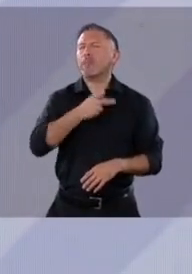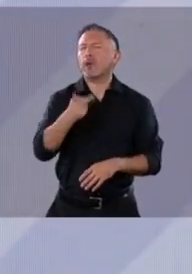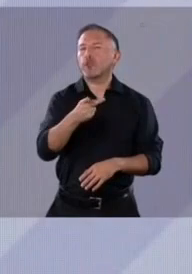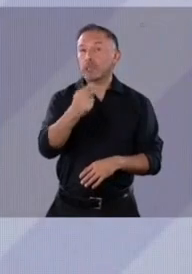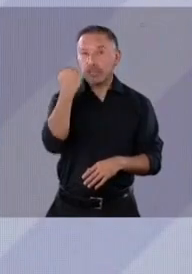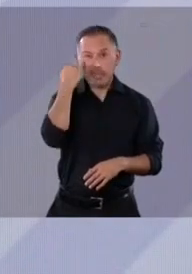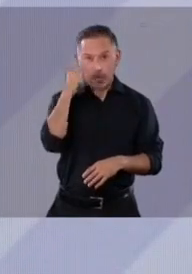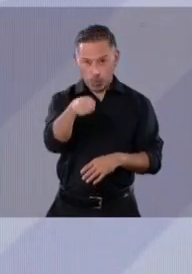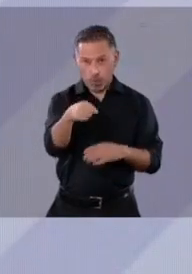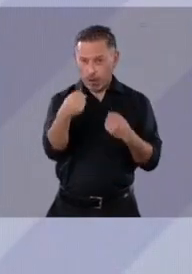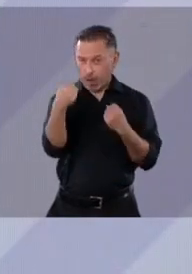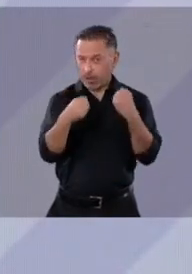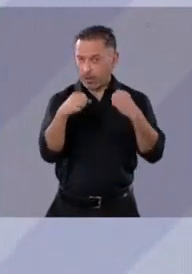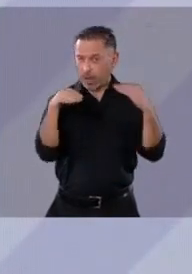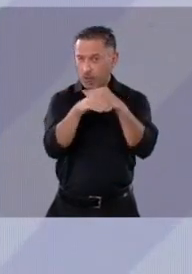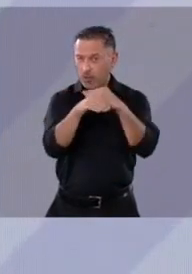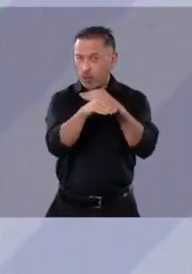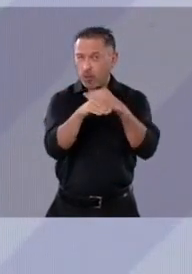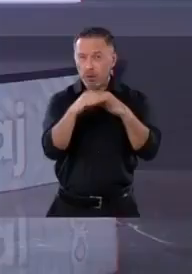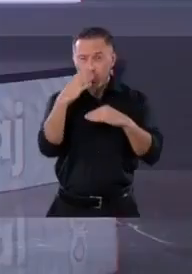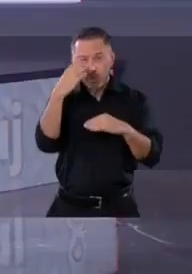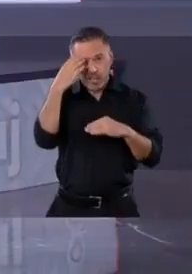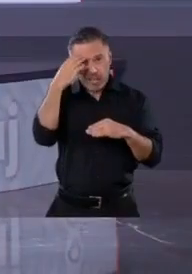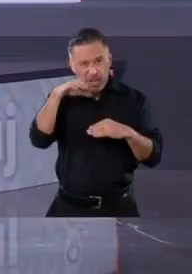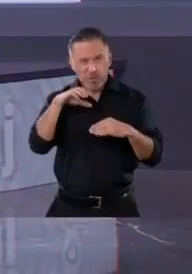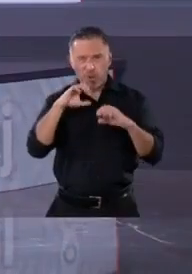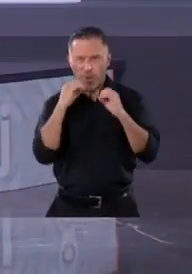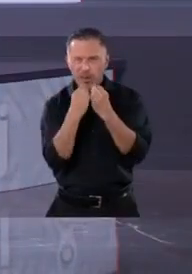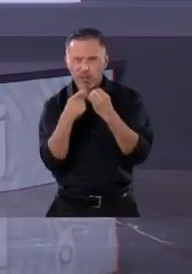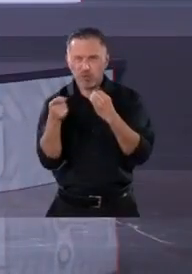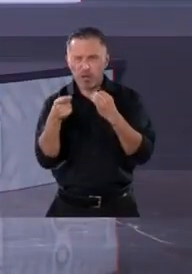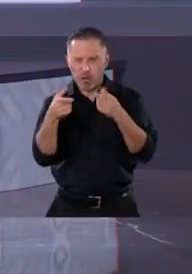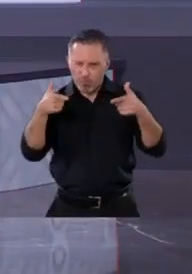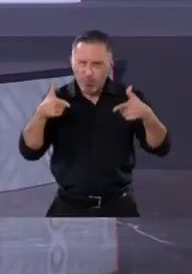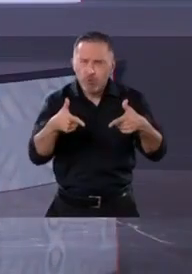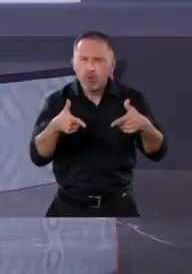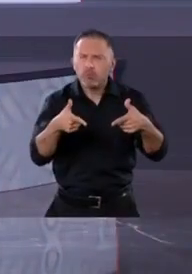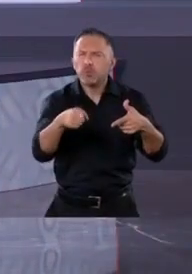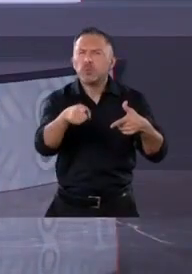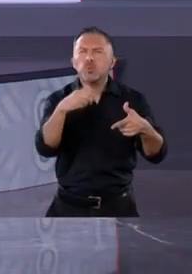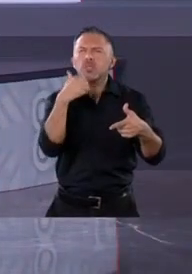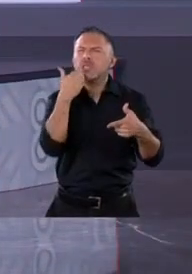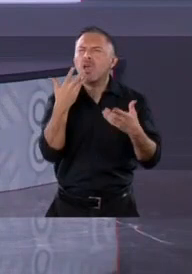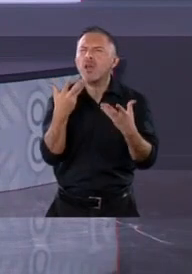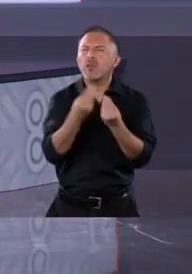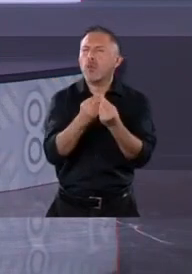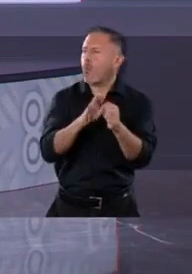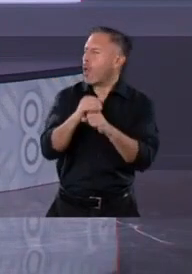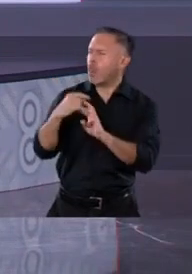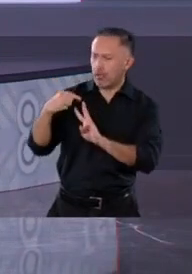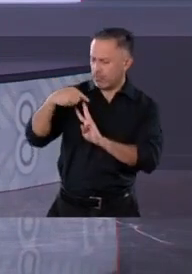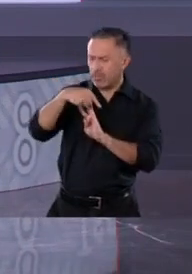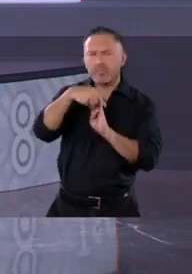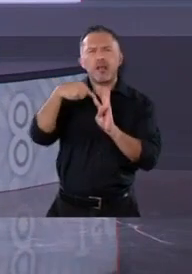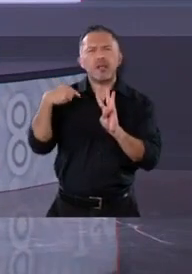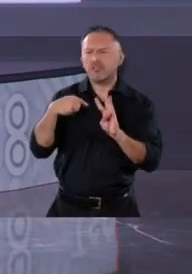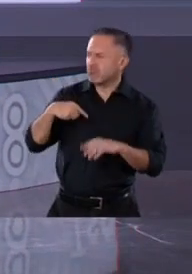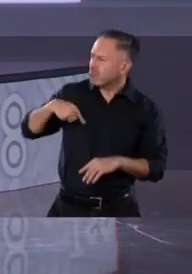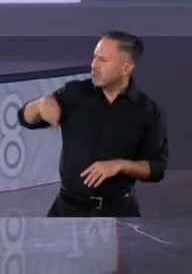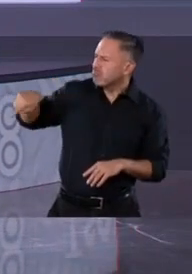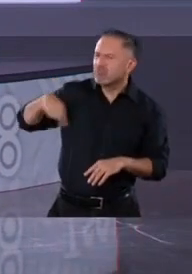fueras atacado por un grupo criminal, ¿quién te gustaría que fuera a tu lado? ¿Quién de los tres que está aquí? ¿Quién crees que tiene